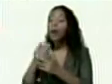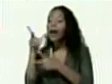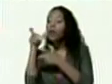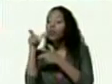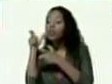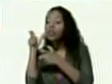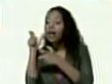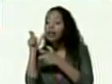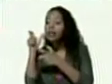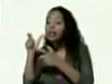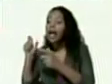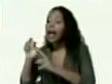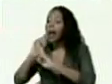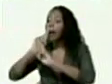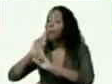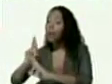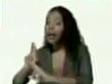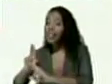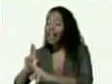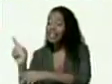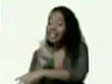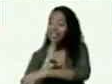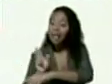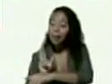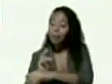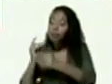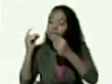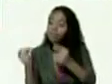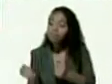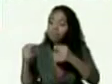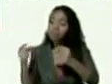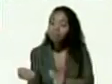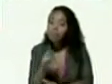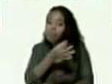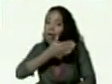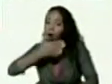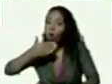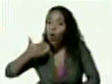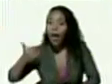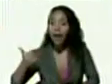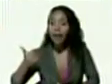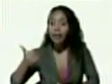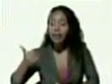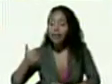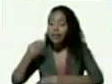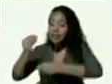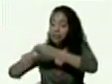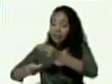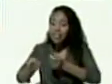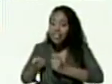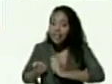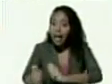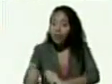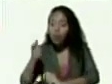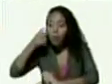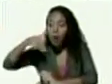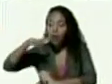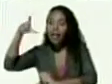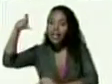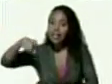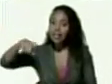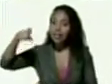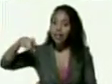respuesta y la velocidad de respuesta la calidad del tratamiento al pueblo que necesita